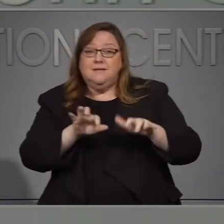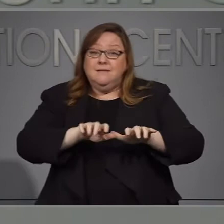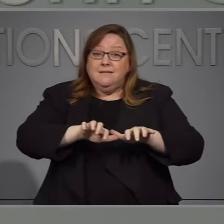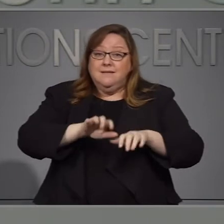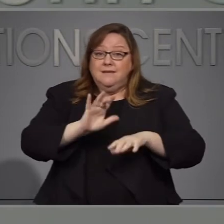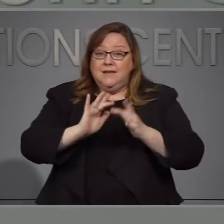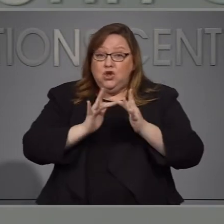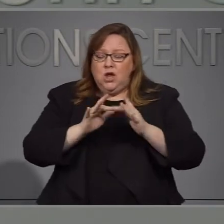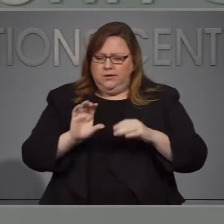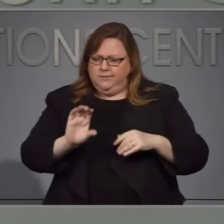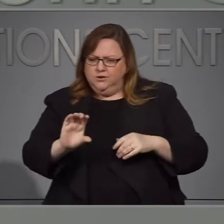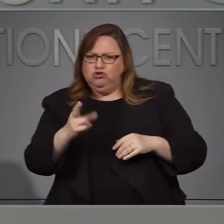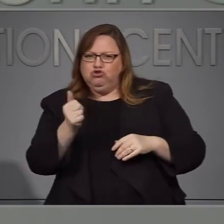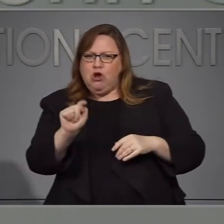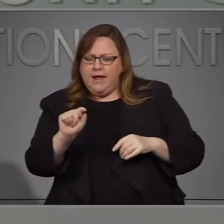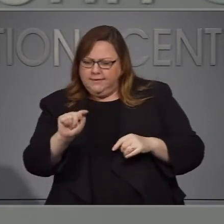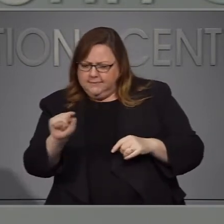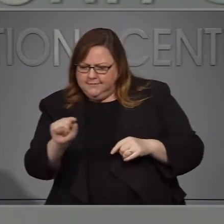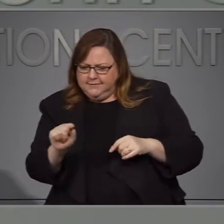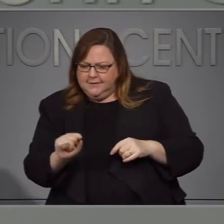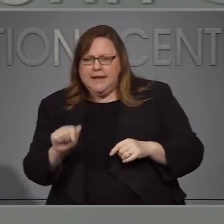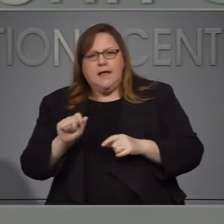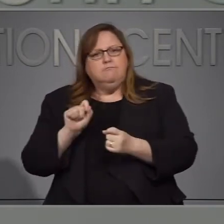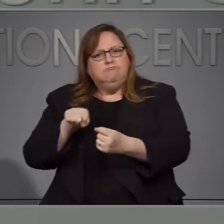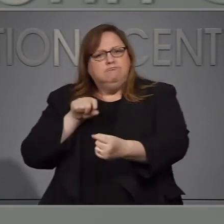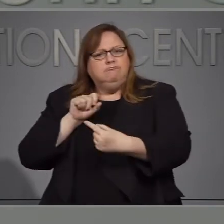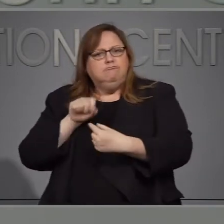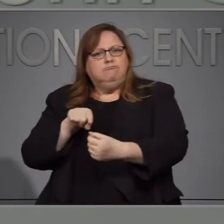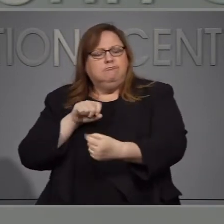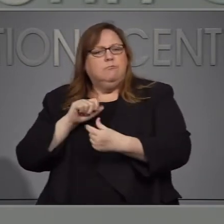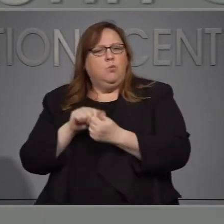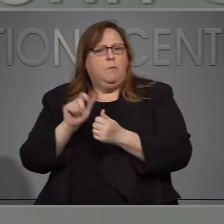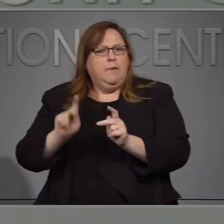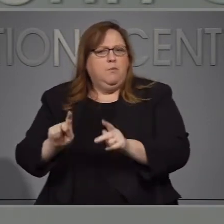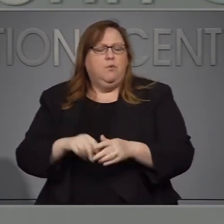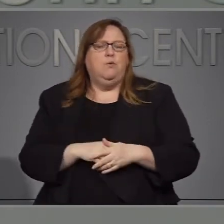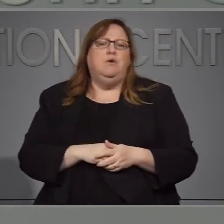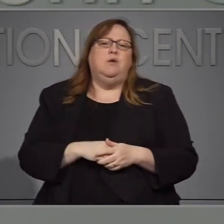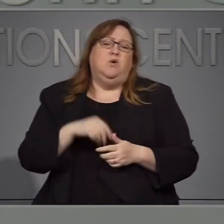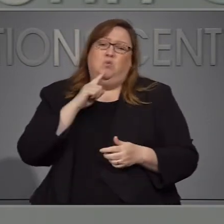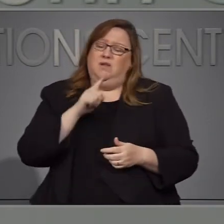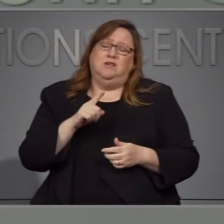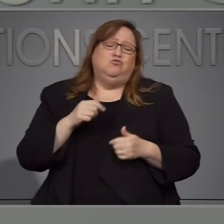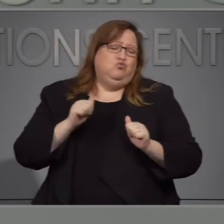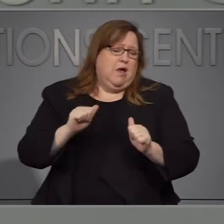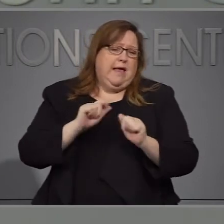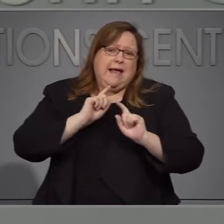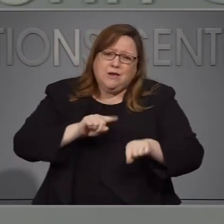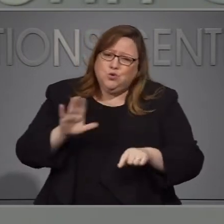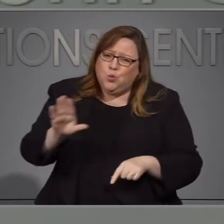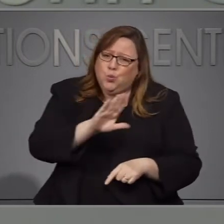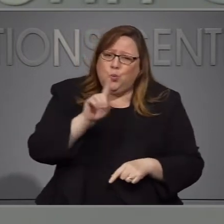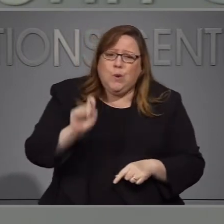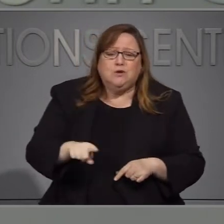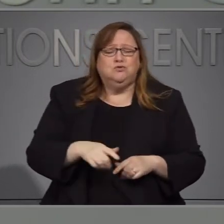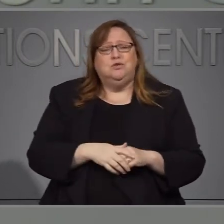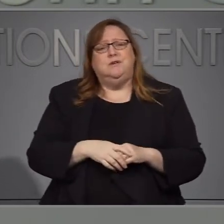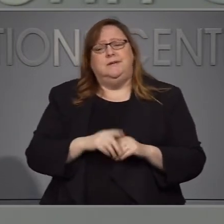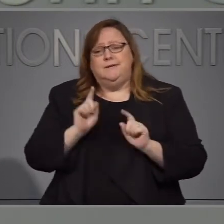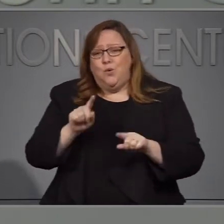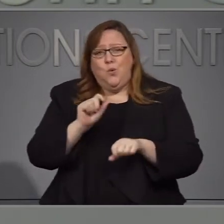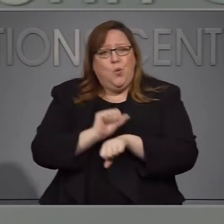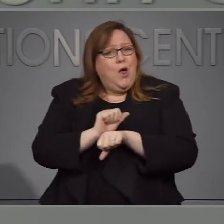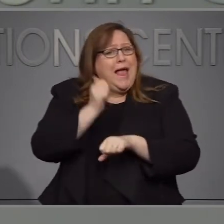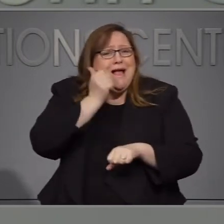que también para tener más capacidad de chatear para que las personas puedan contestar a las preguntas y continúen trabajando